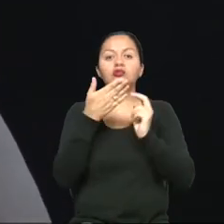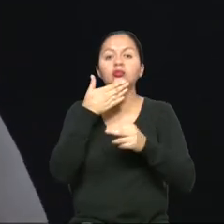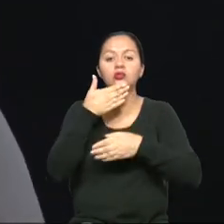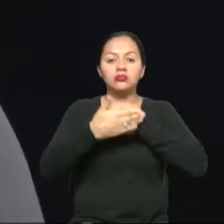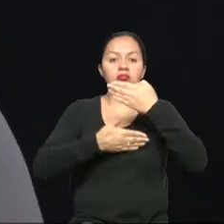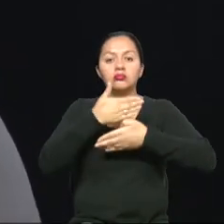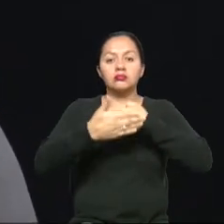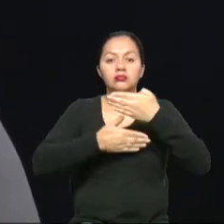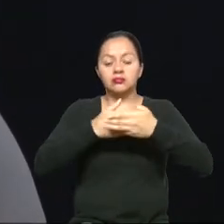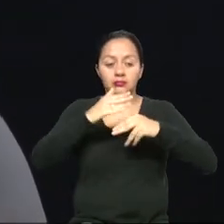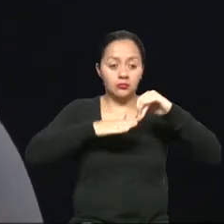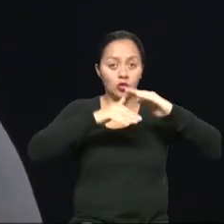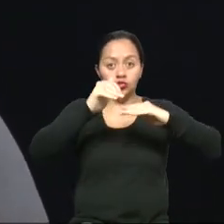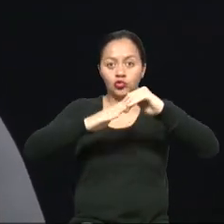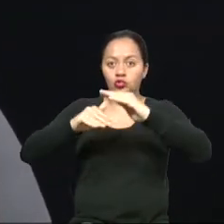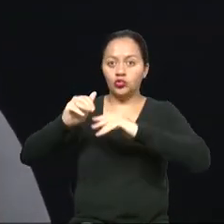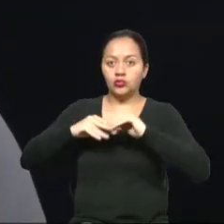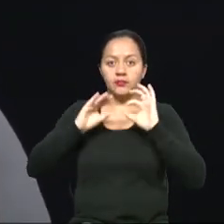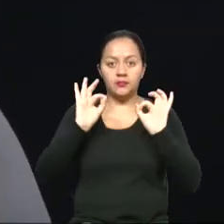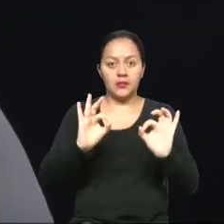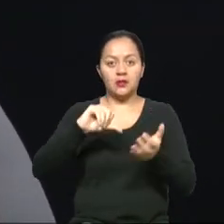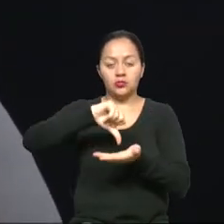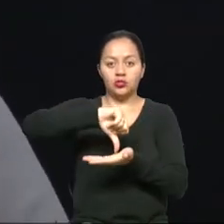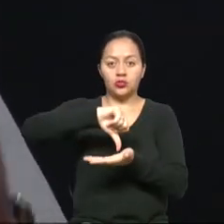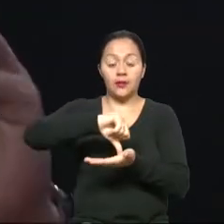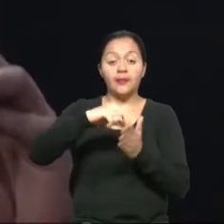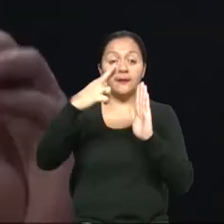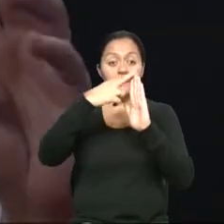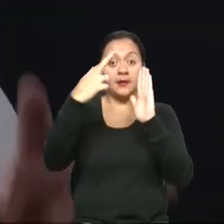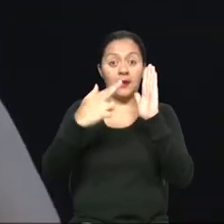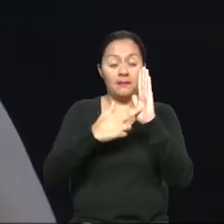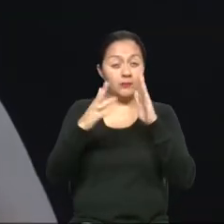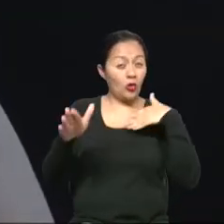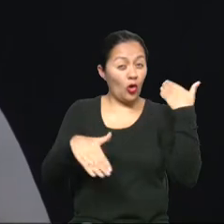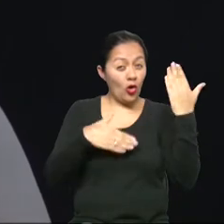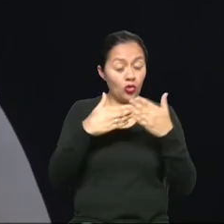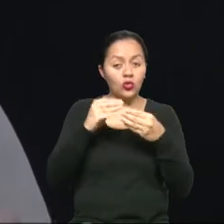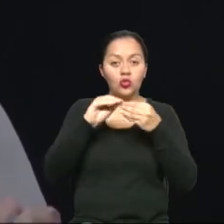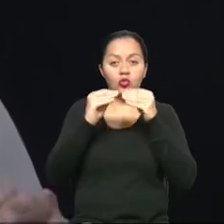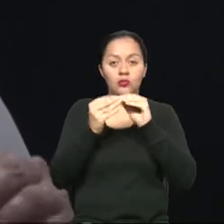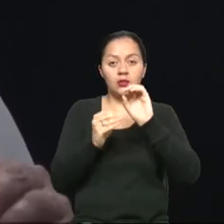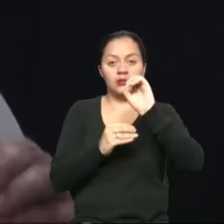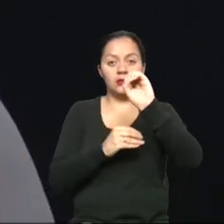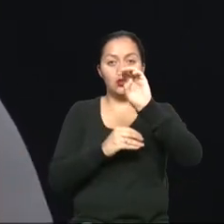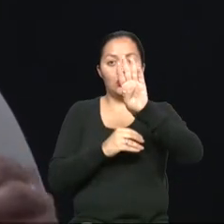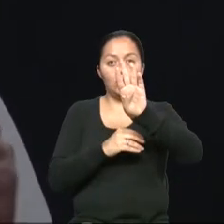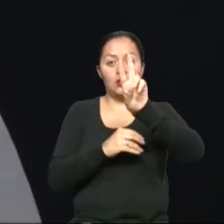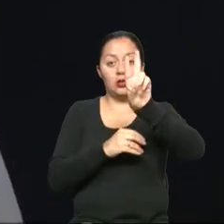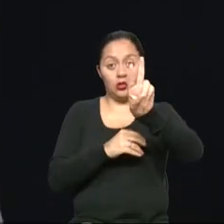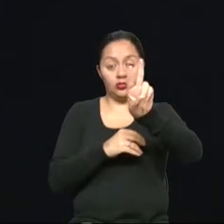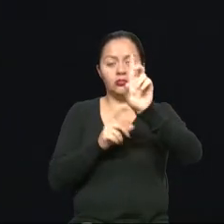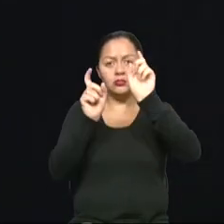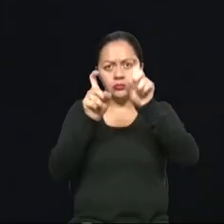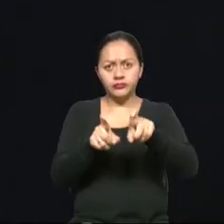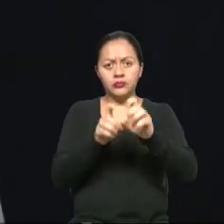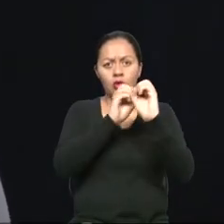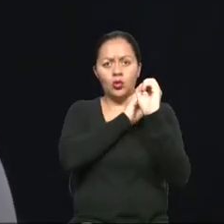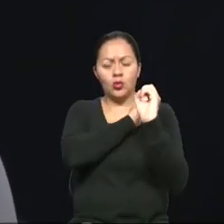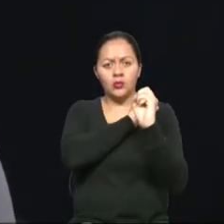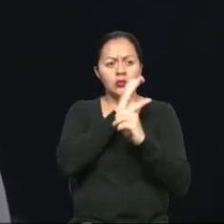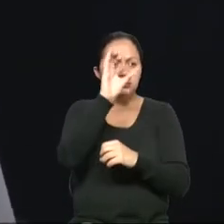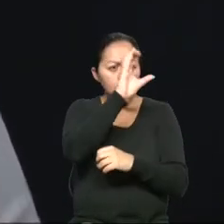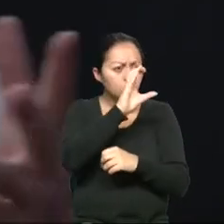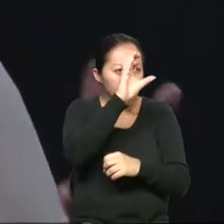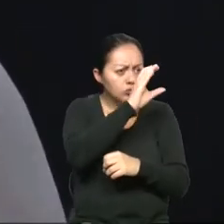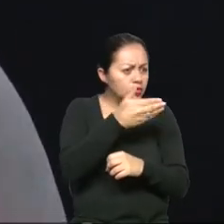su territorio. En este caso, cuando decimos que tenemos la reglamentación 042, quiere decir que ellos tienen que obligatoriamente buscar los